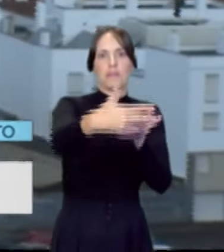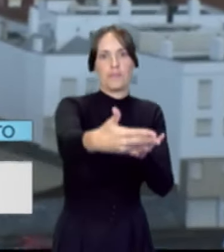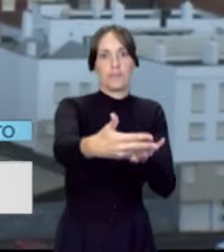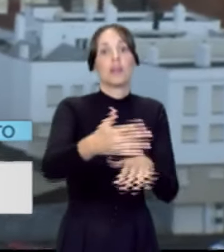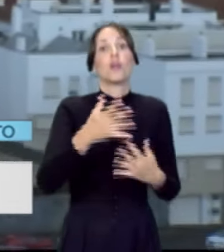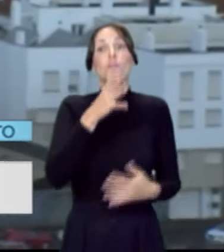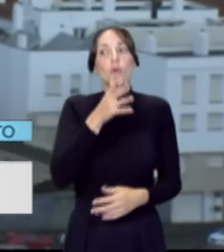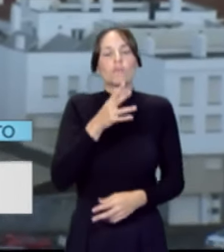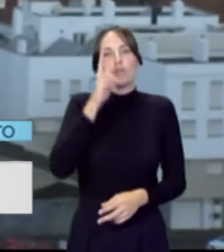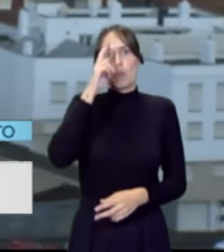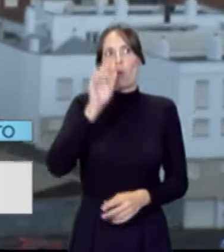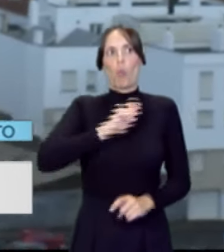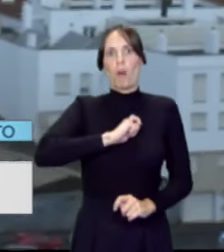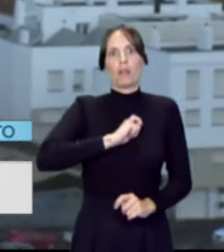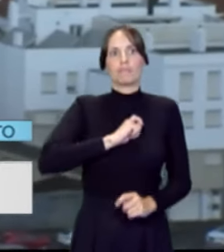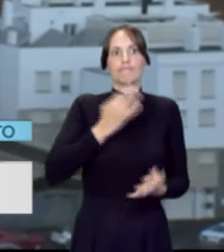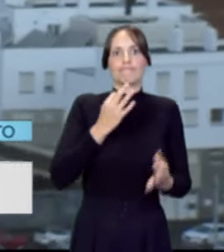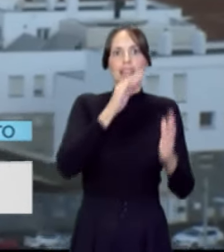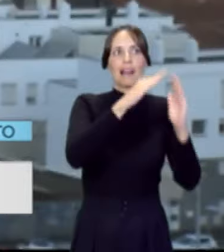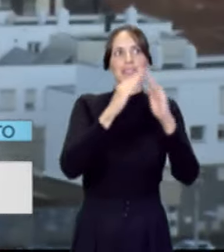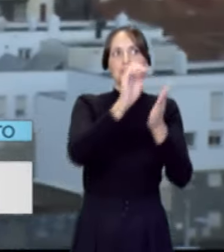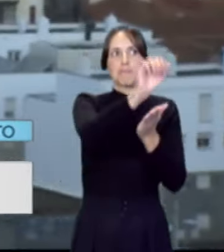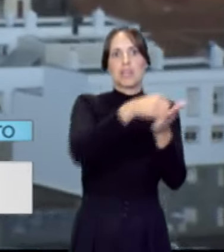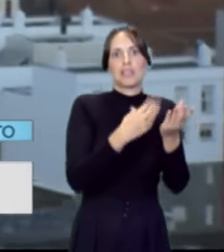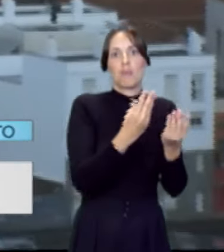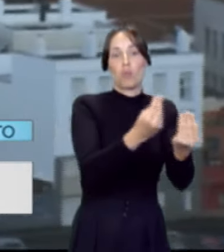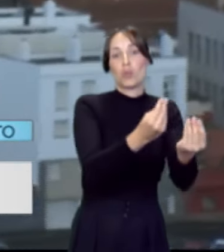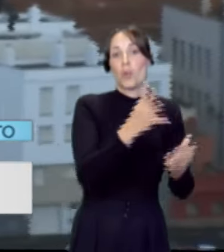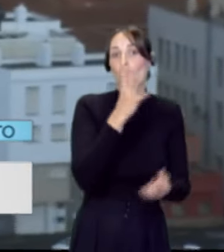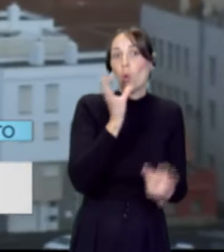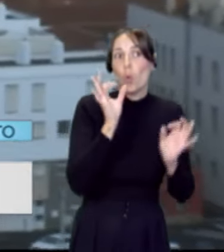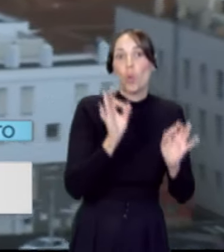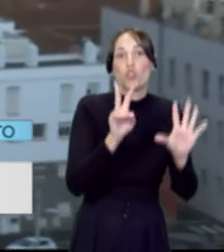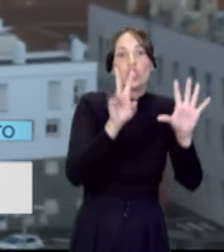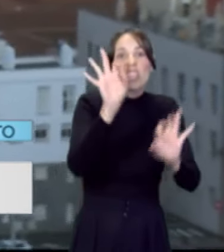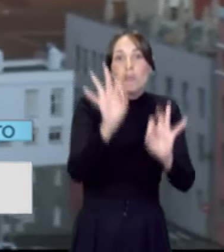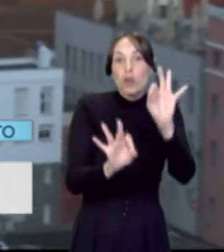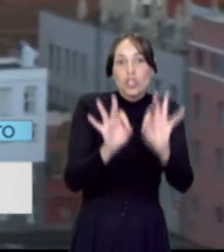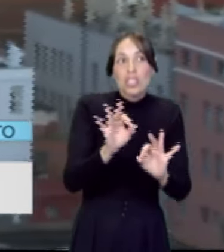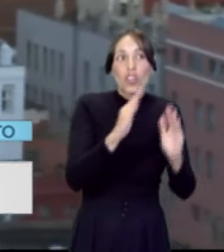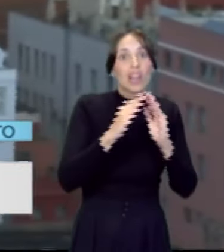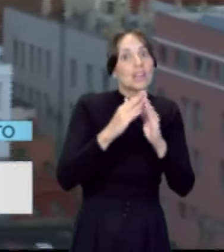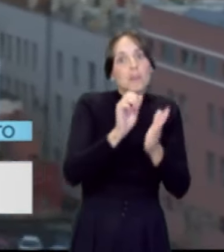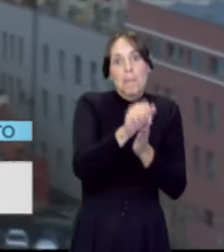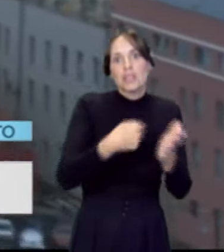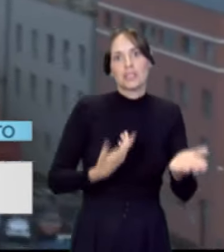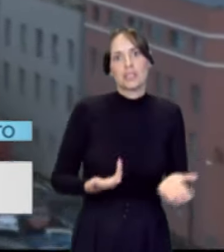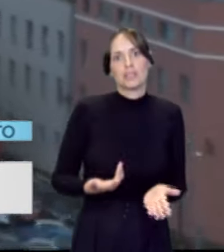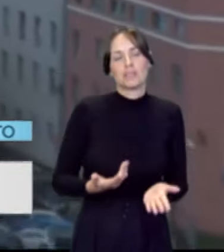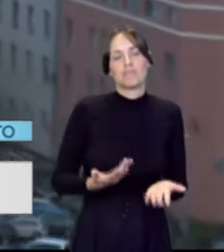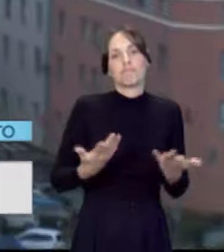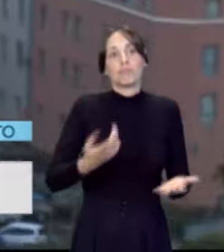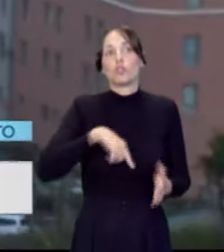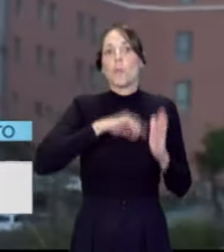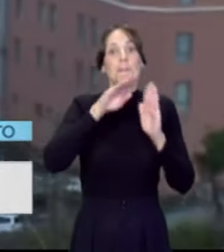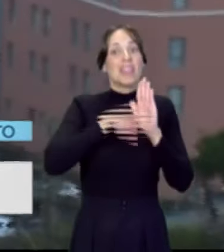el de la vivienda vacía. Como bien decías antes, toca el 7% de las viviendas. Pues con esta medida, que es la única que podemos hacer desde